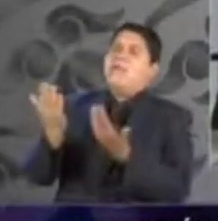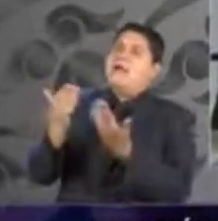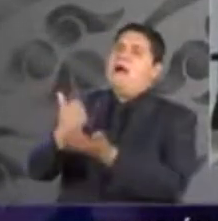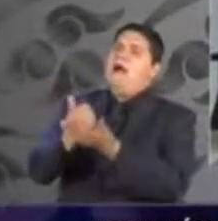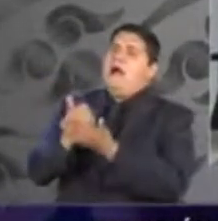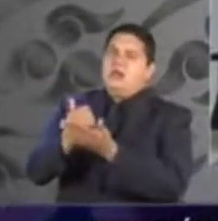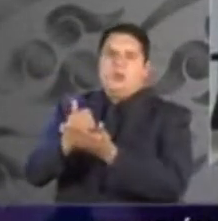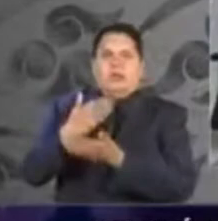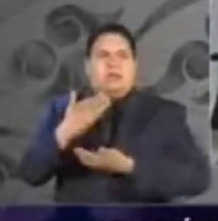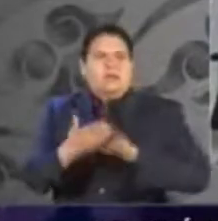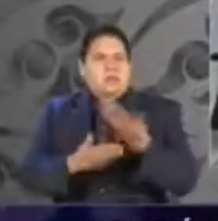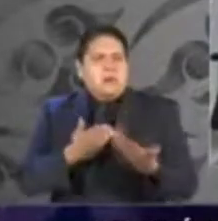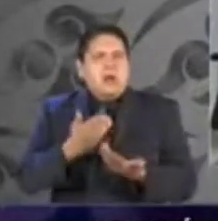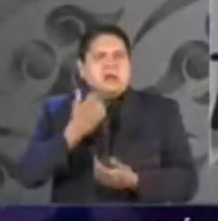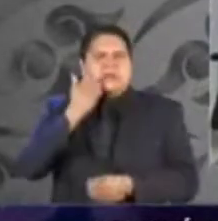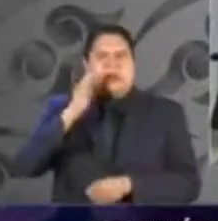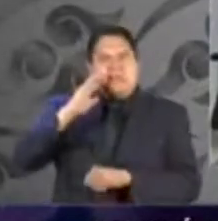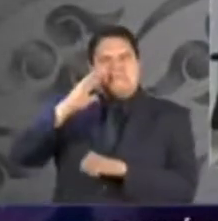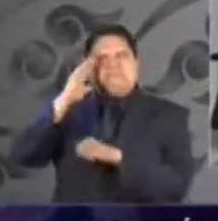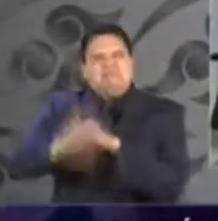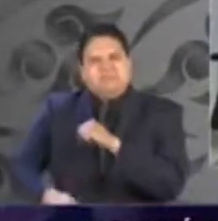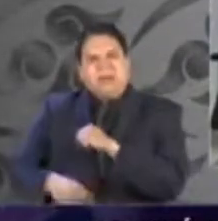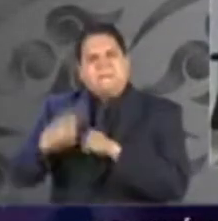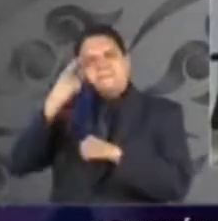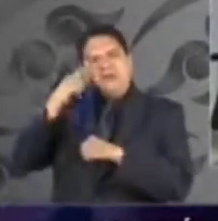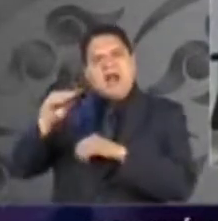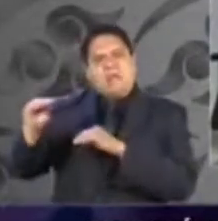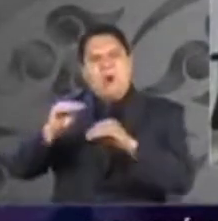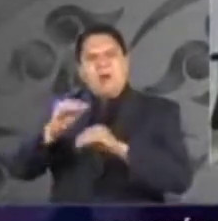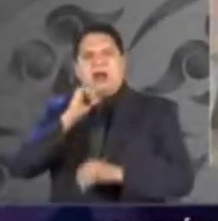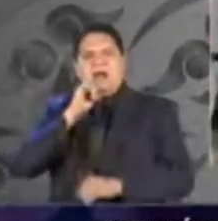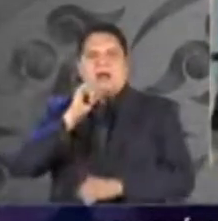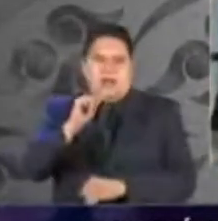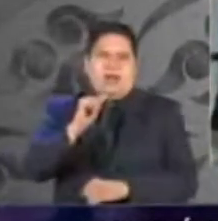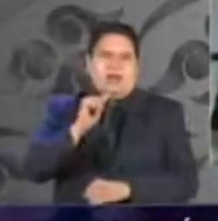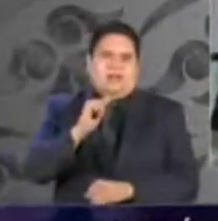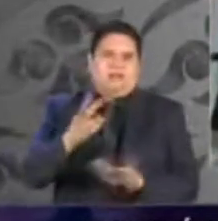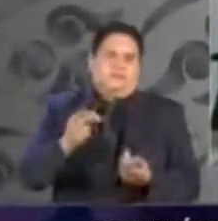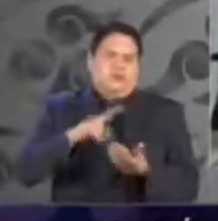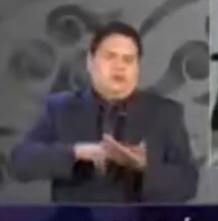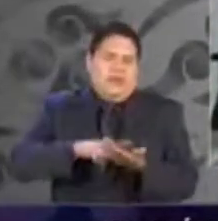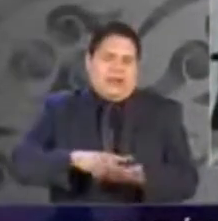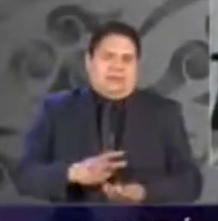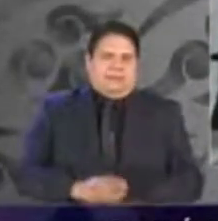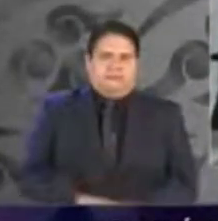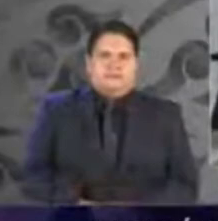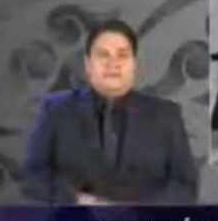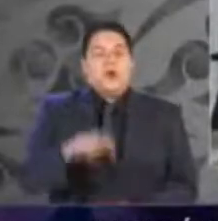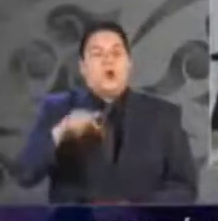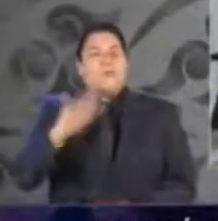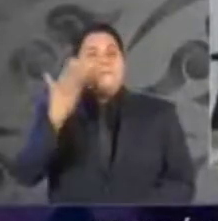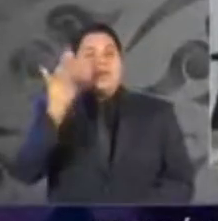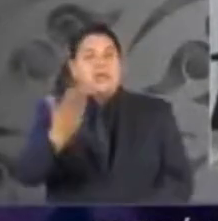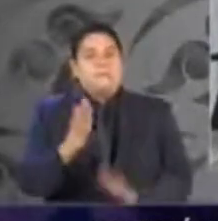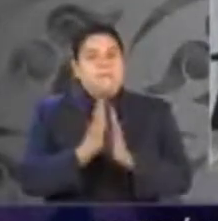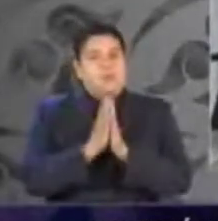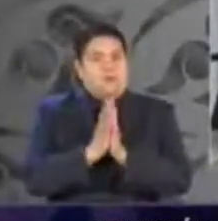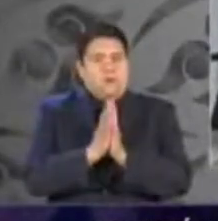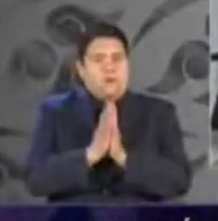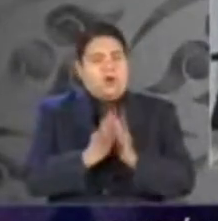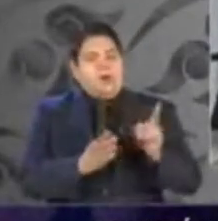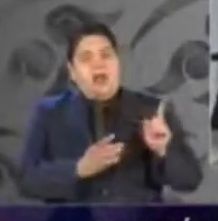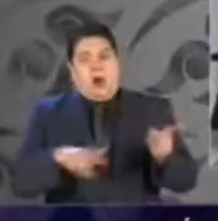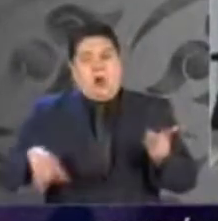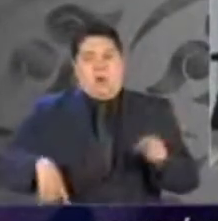pretenden quitarle su operatividad y su buen funcionamiento. Hoy pedimos que se coordinen